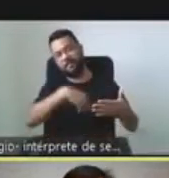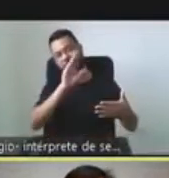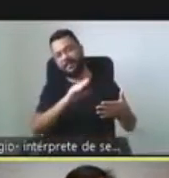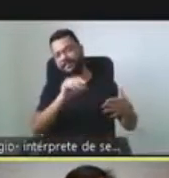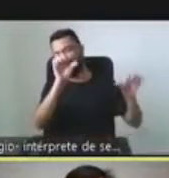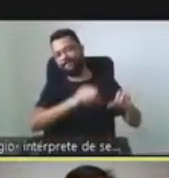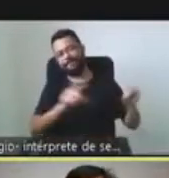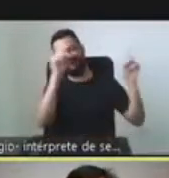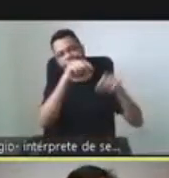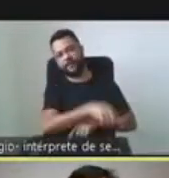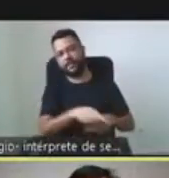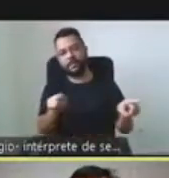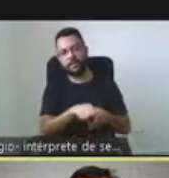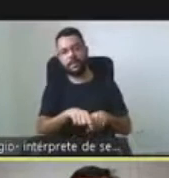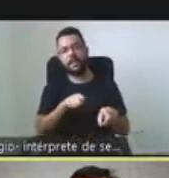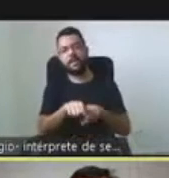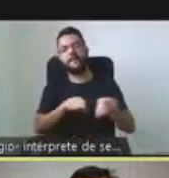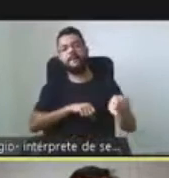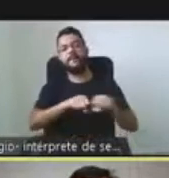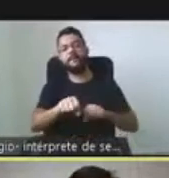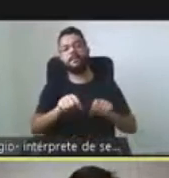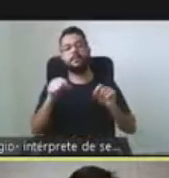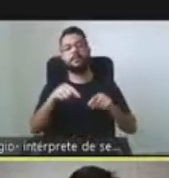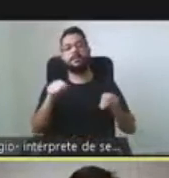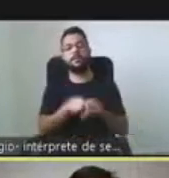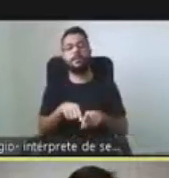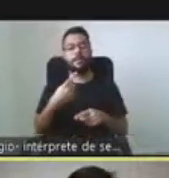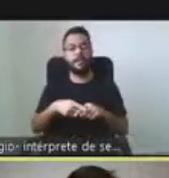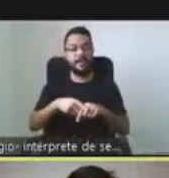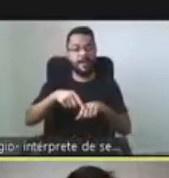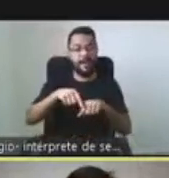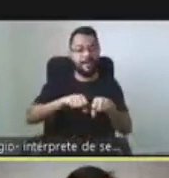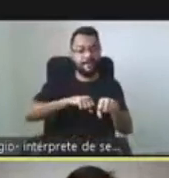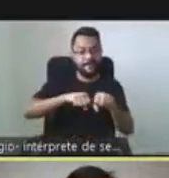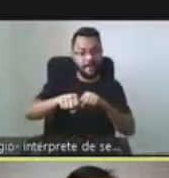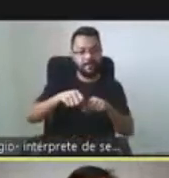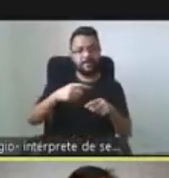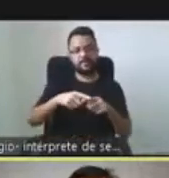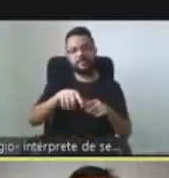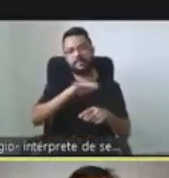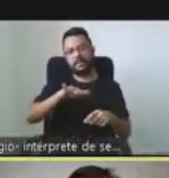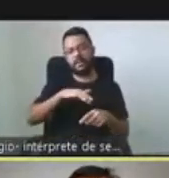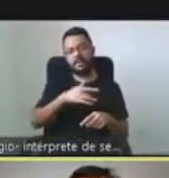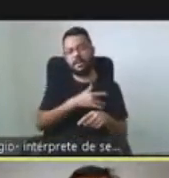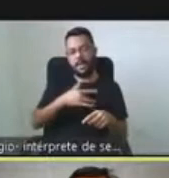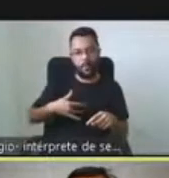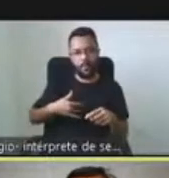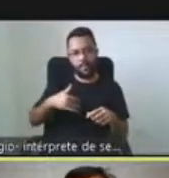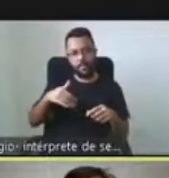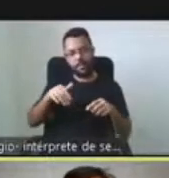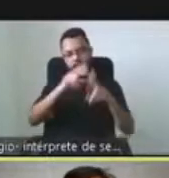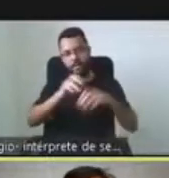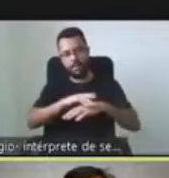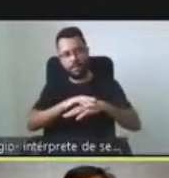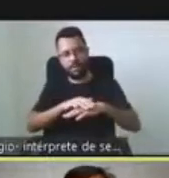formación porque están absolutamente claros que la información es salud, para el caso de las enfermedades raras. A la